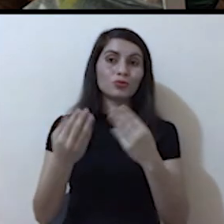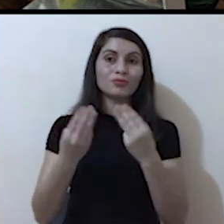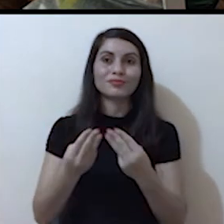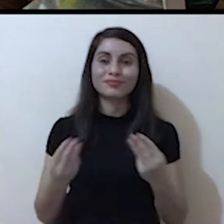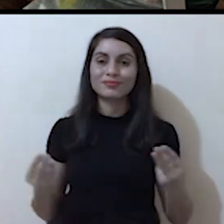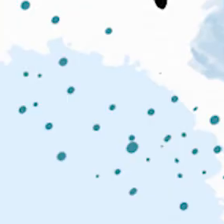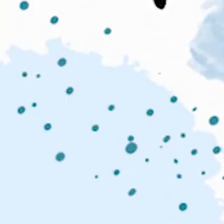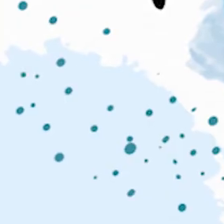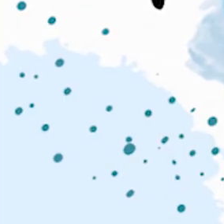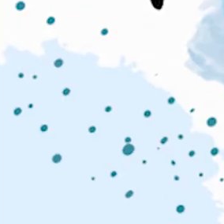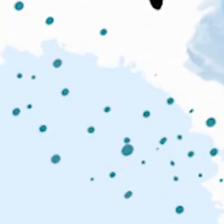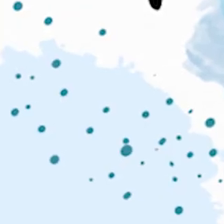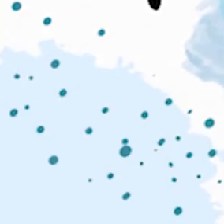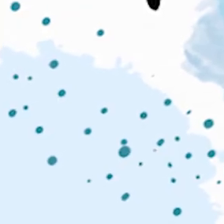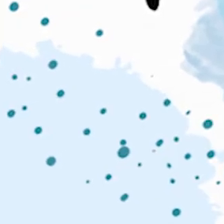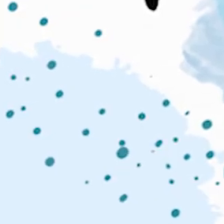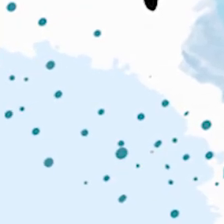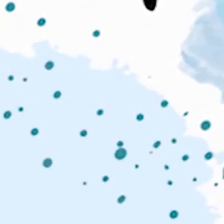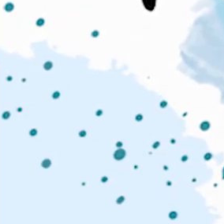materiales.